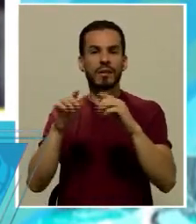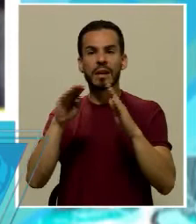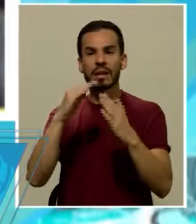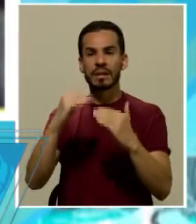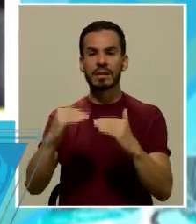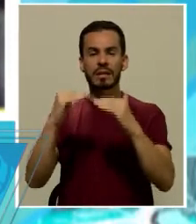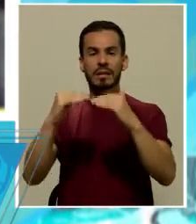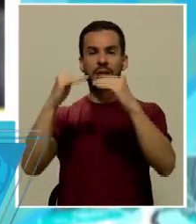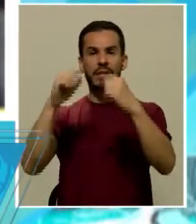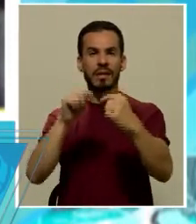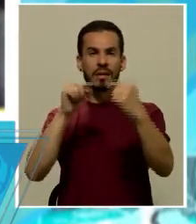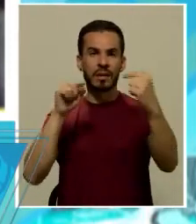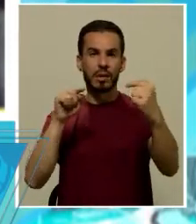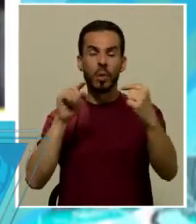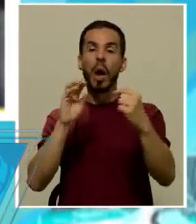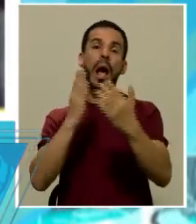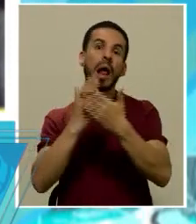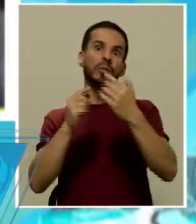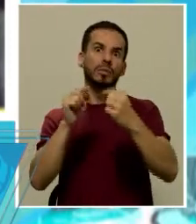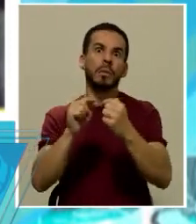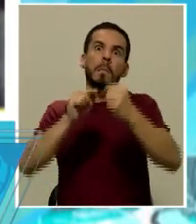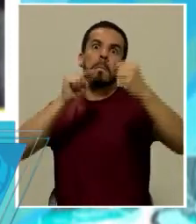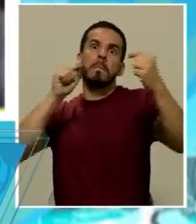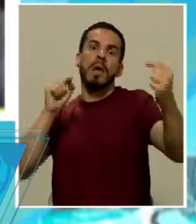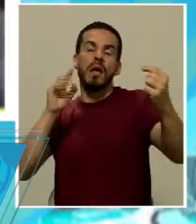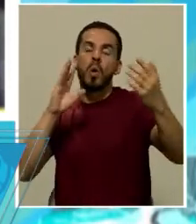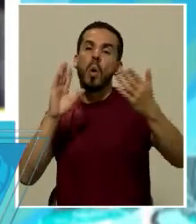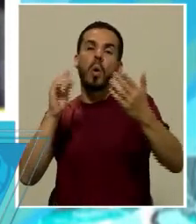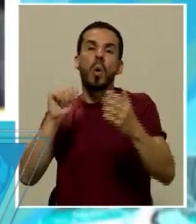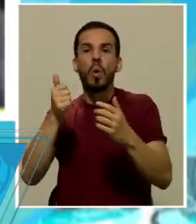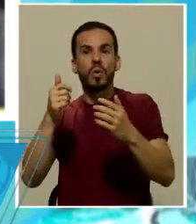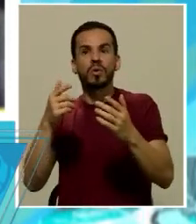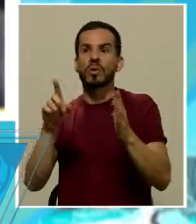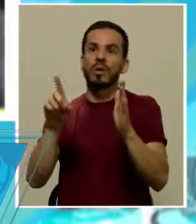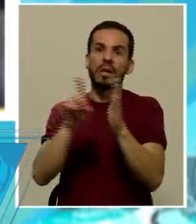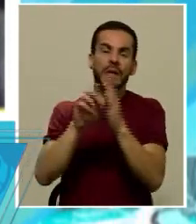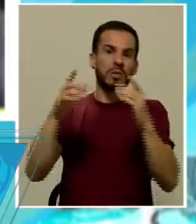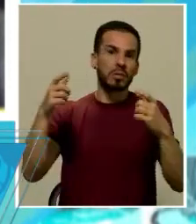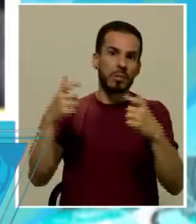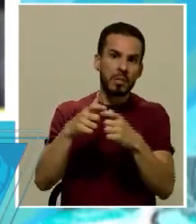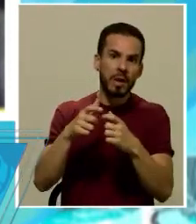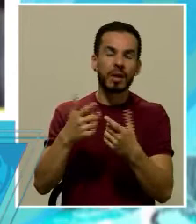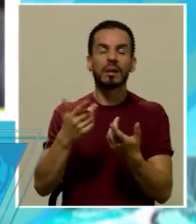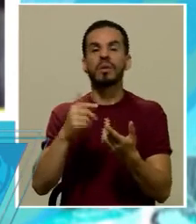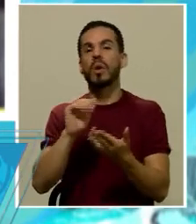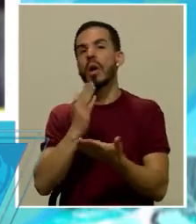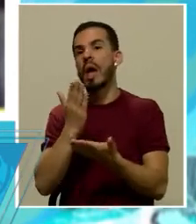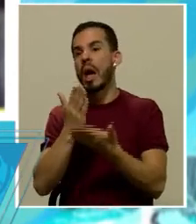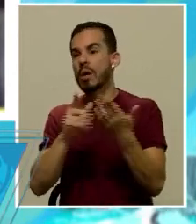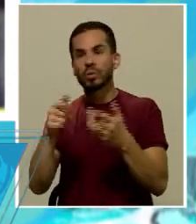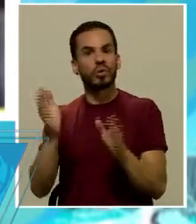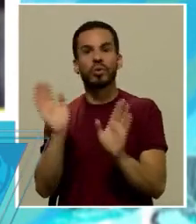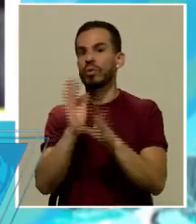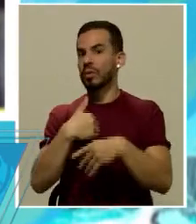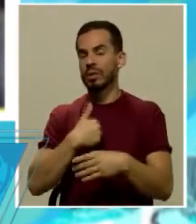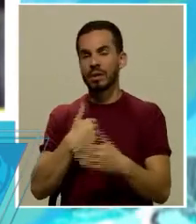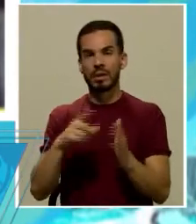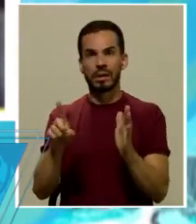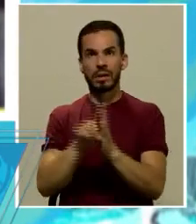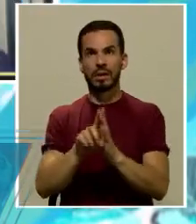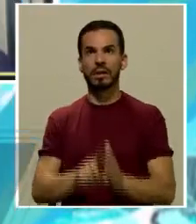grados de enemigos, unos más enemigos que otros, unos con menos derechos que otros, uno sin ningún derecho.